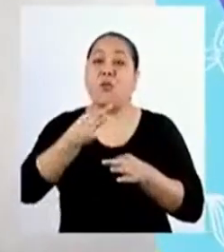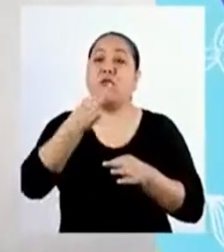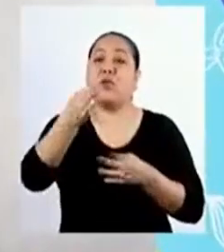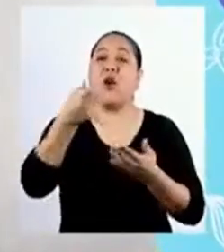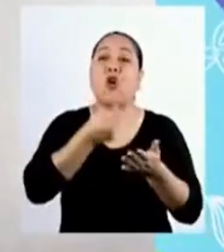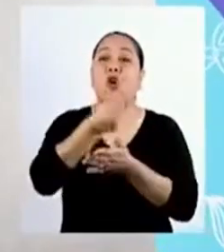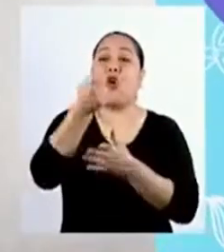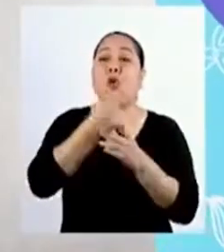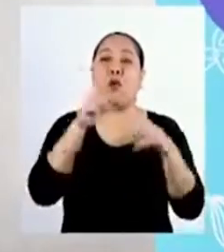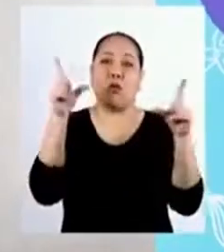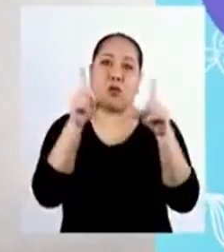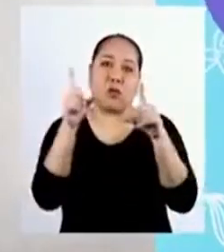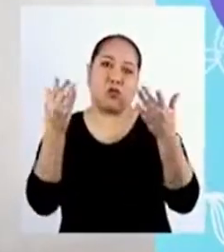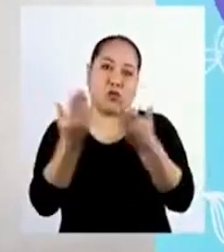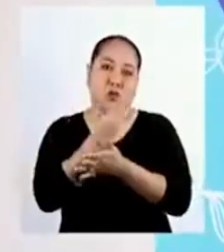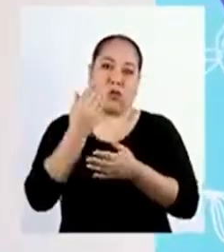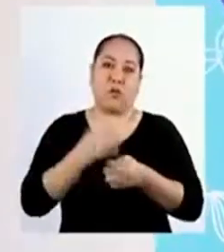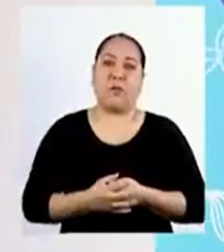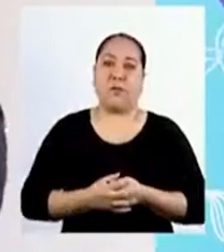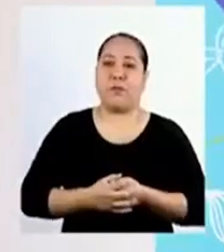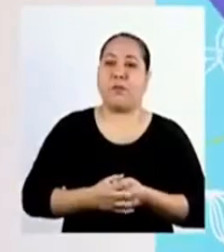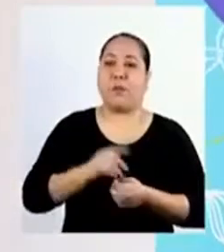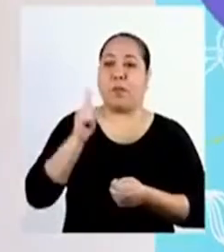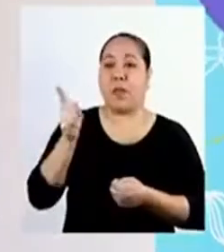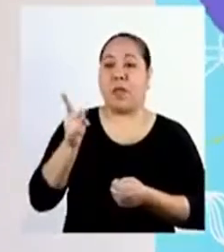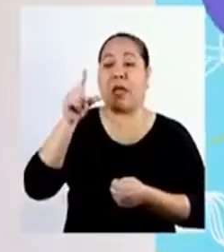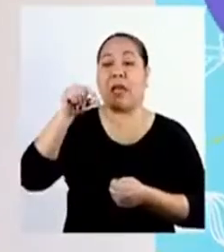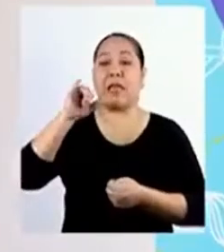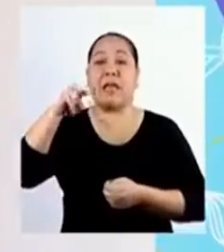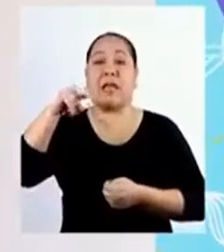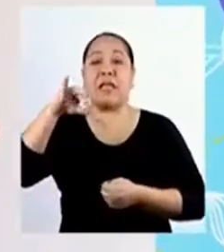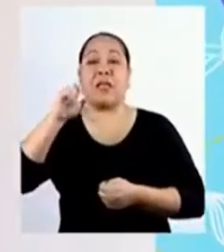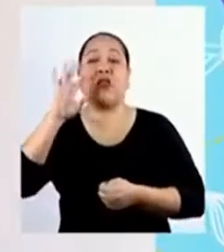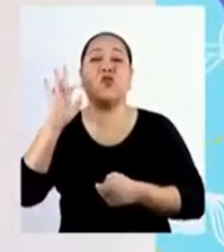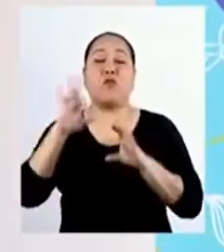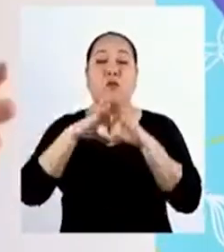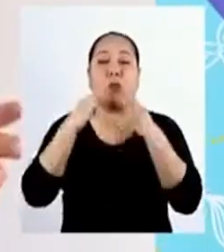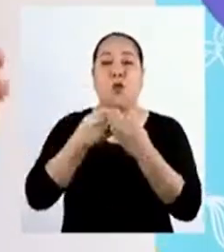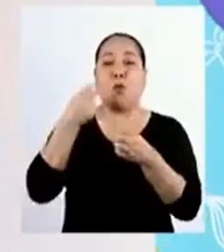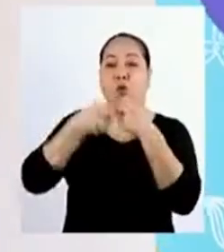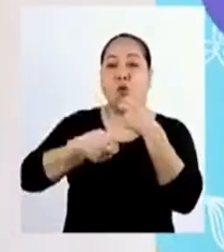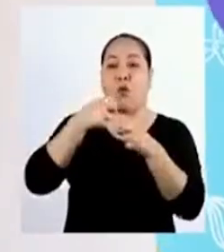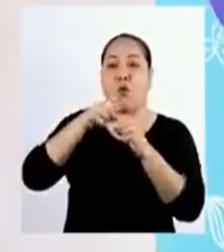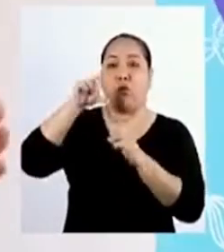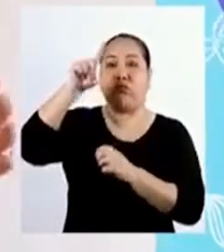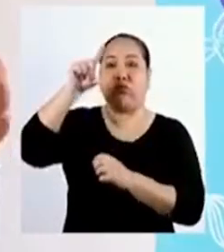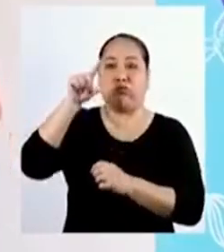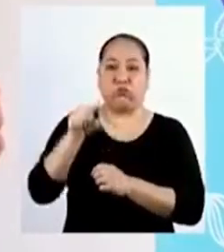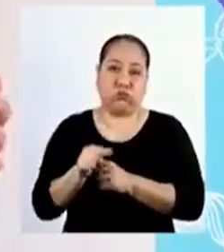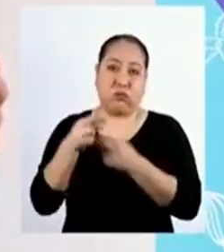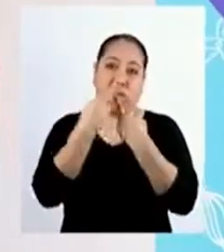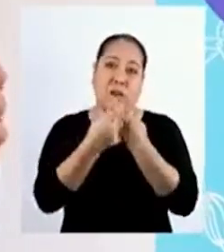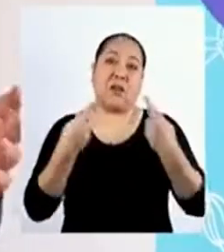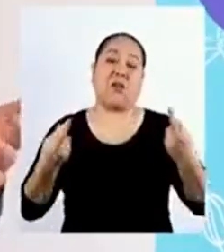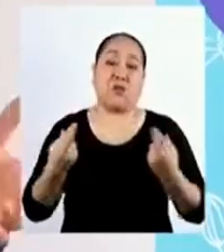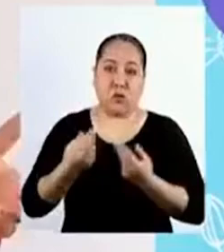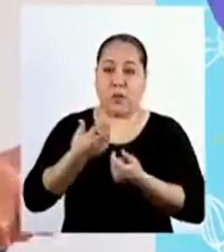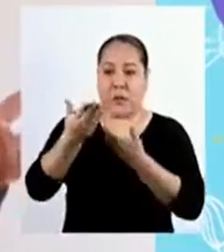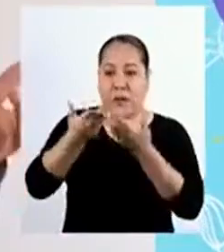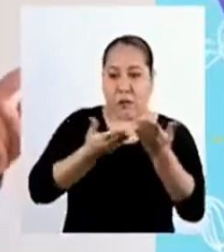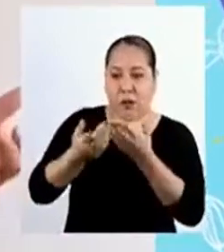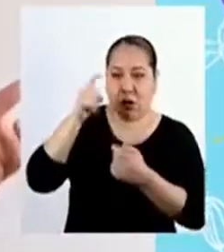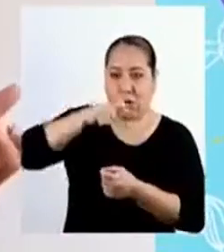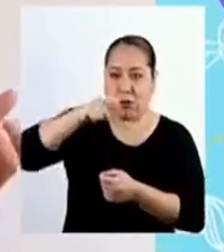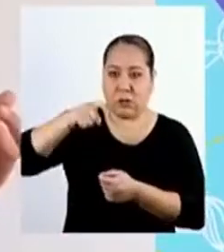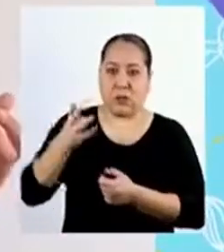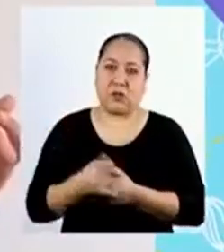la compra de televisor nuevo. En el caso de Yanina y su familia, su problema fue la disminución de recursos para poder atender sus